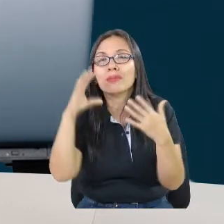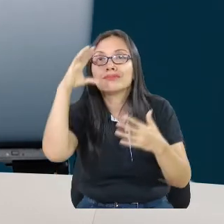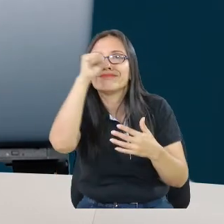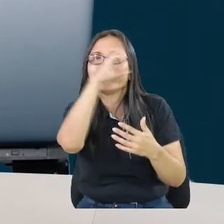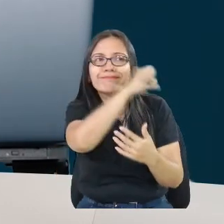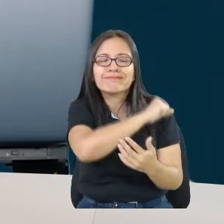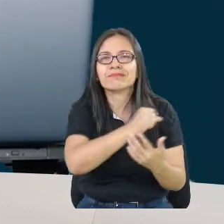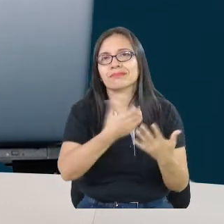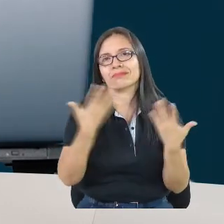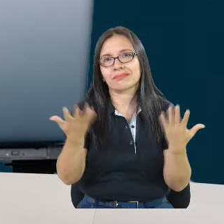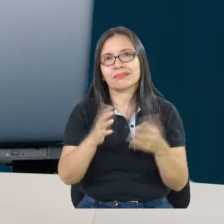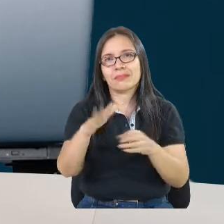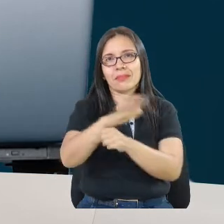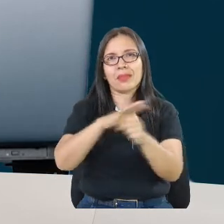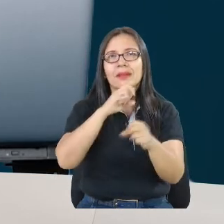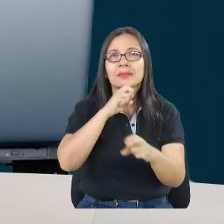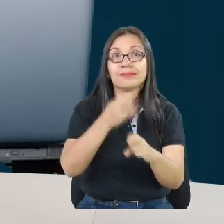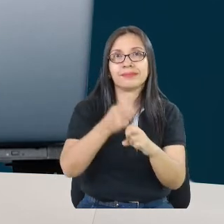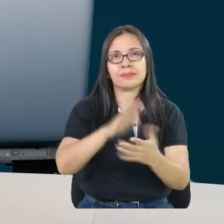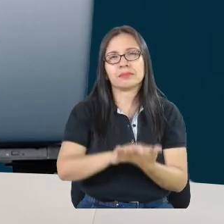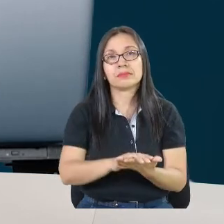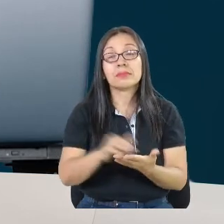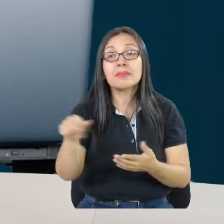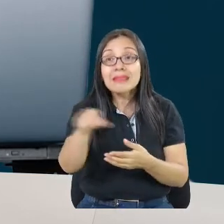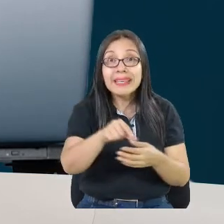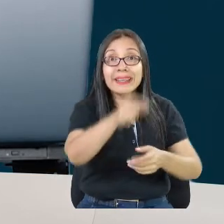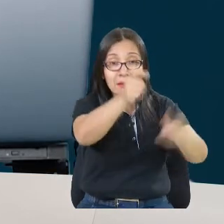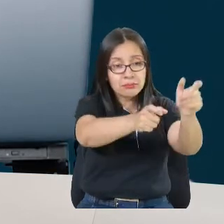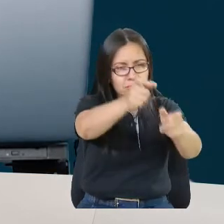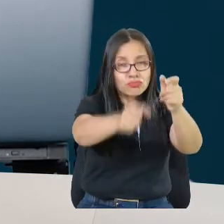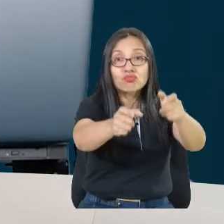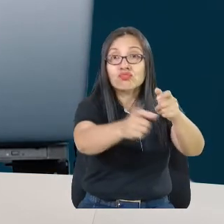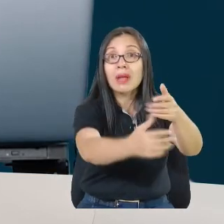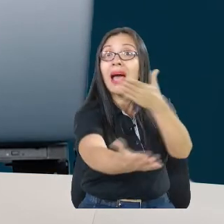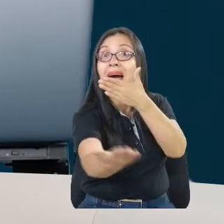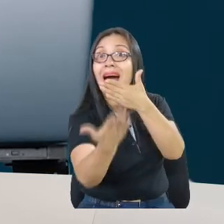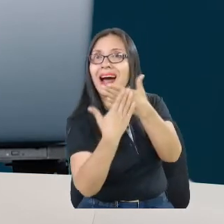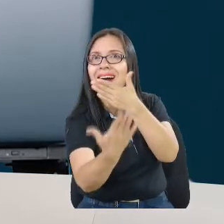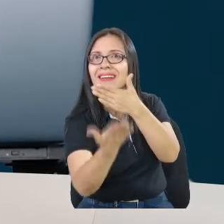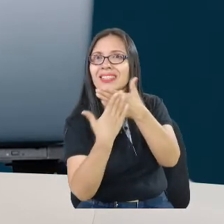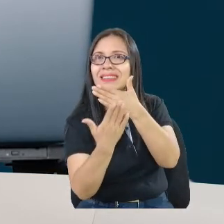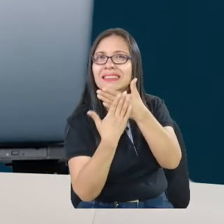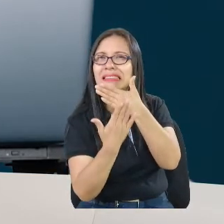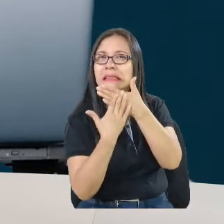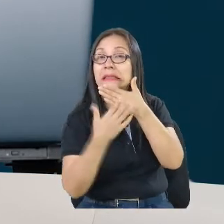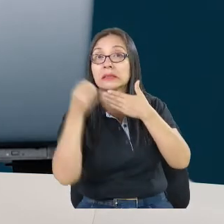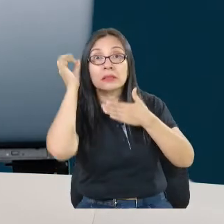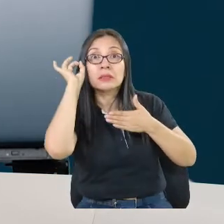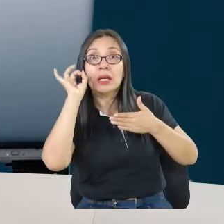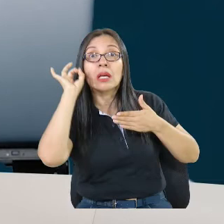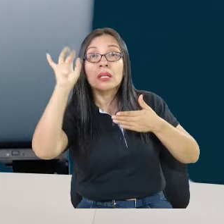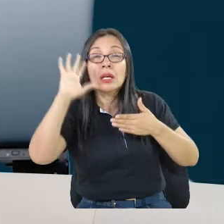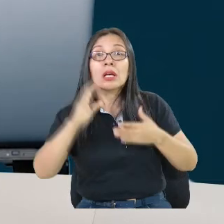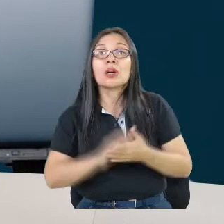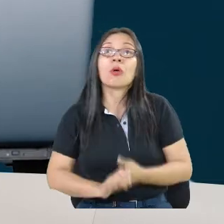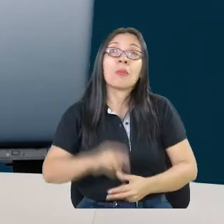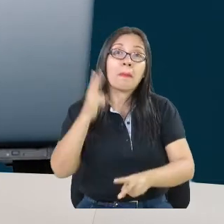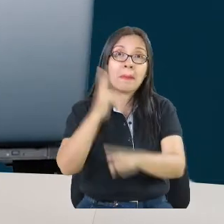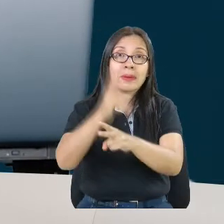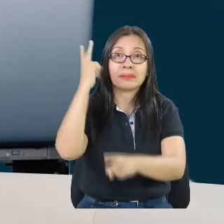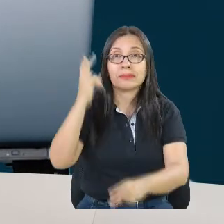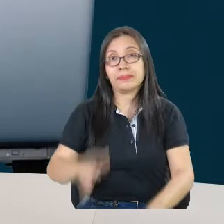que esas comunidades tengan la capacidad de advertir, ante los organismos competentes, posibles situaciones de desastres.